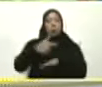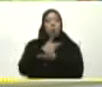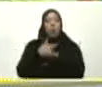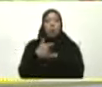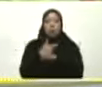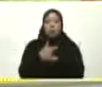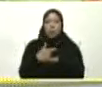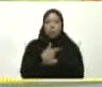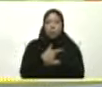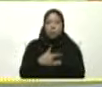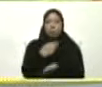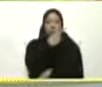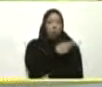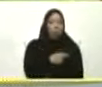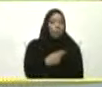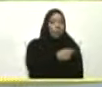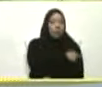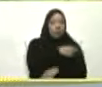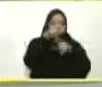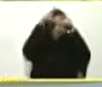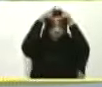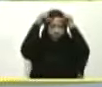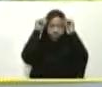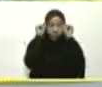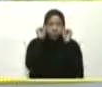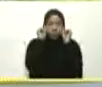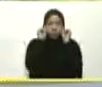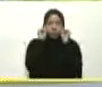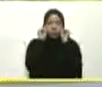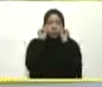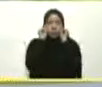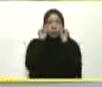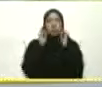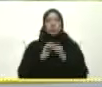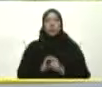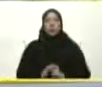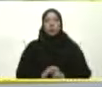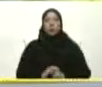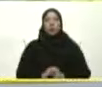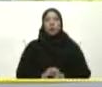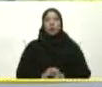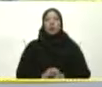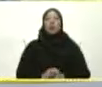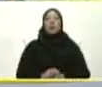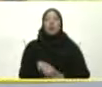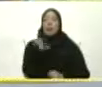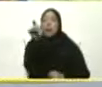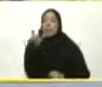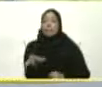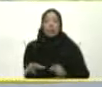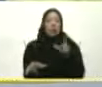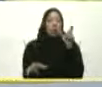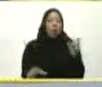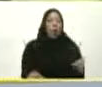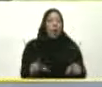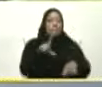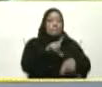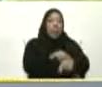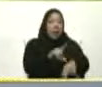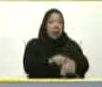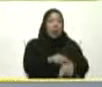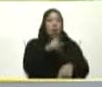En el hospital Princelara Para entregar Al personal De médicas